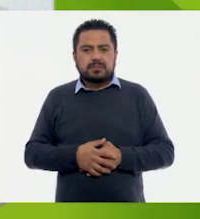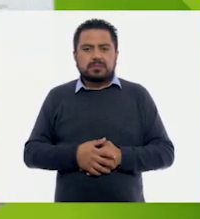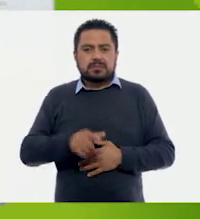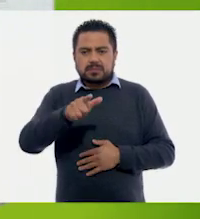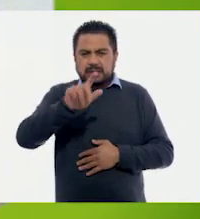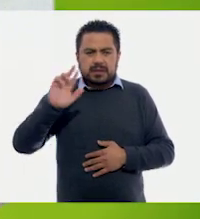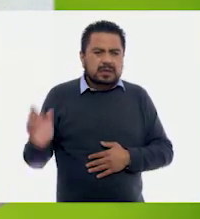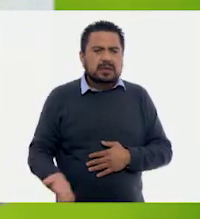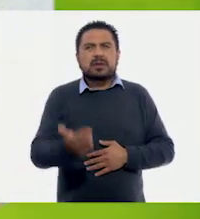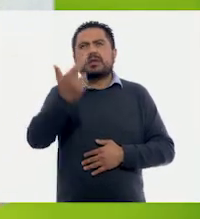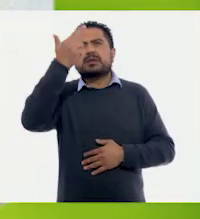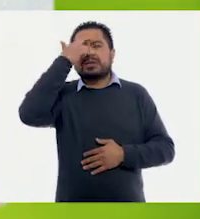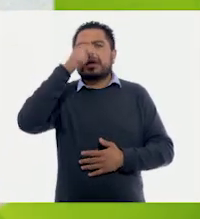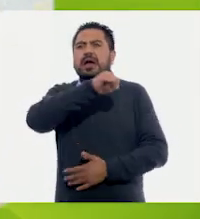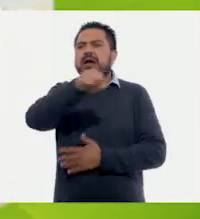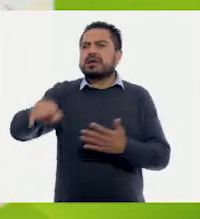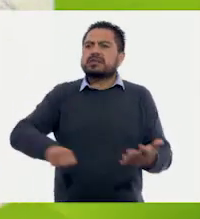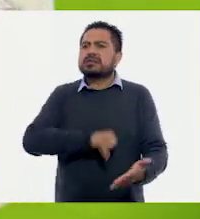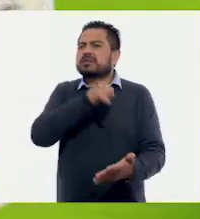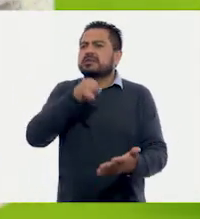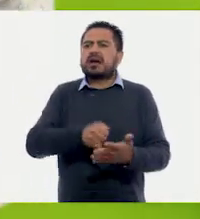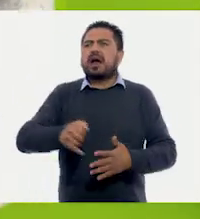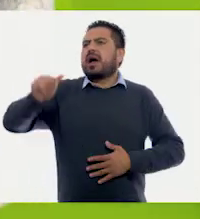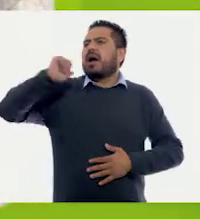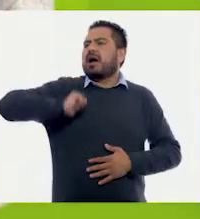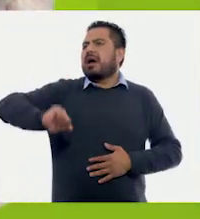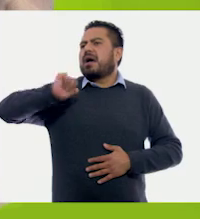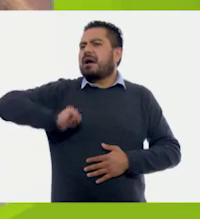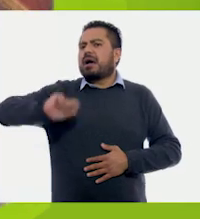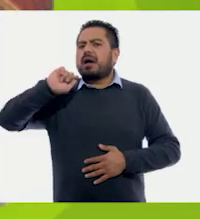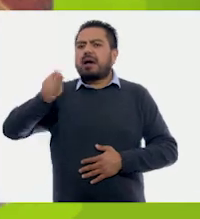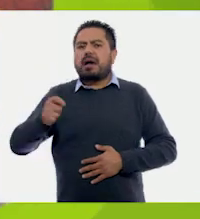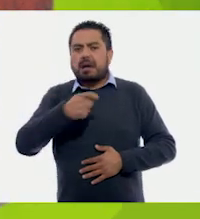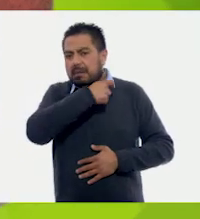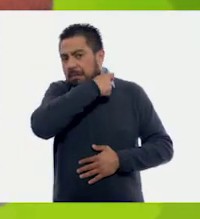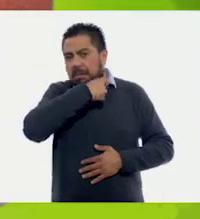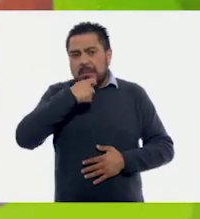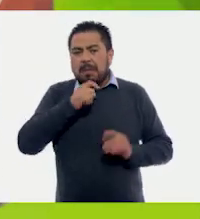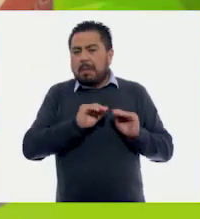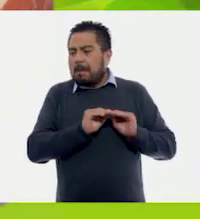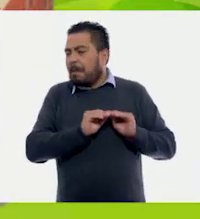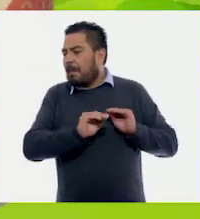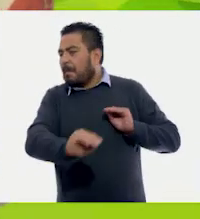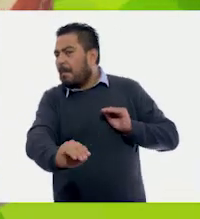¿Recuerda la isla que una vez fue una desierta?